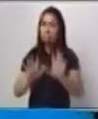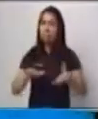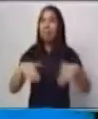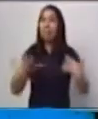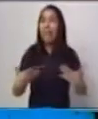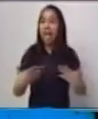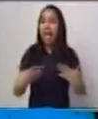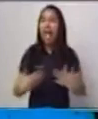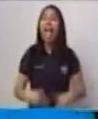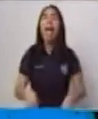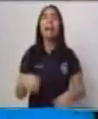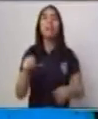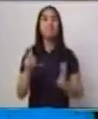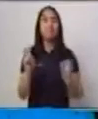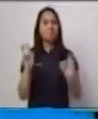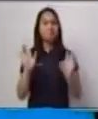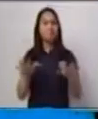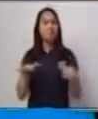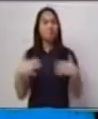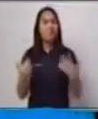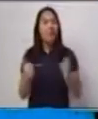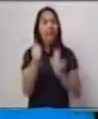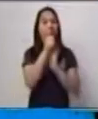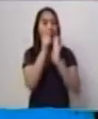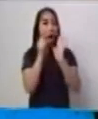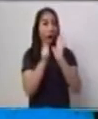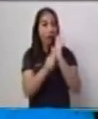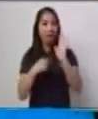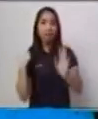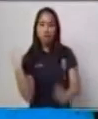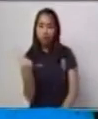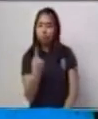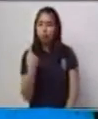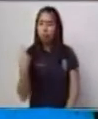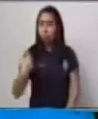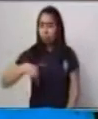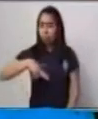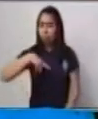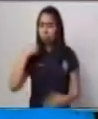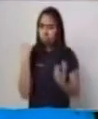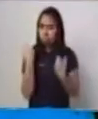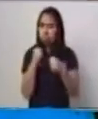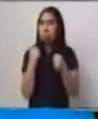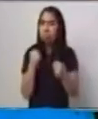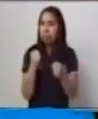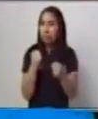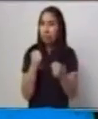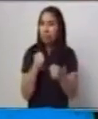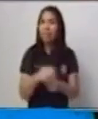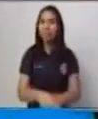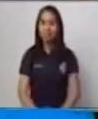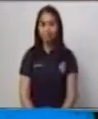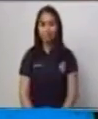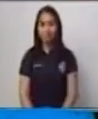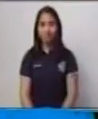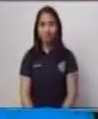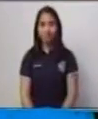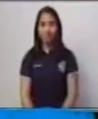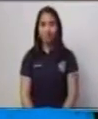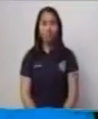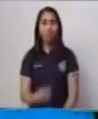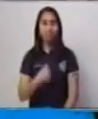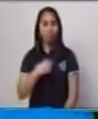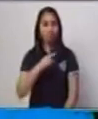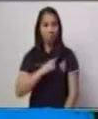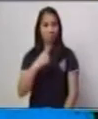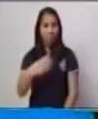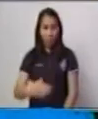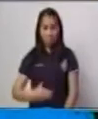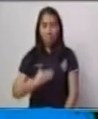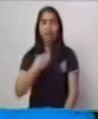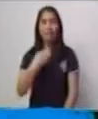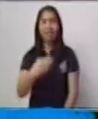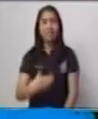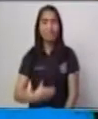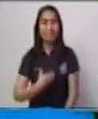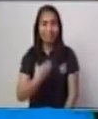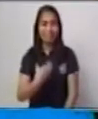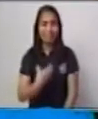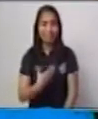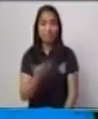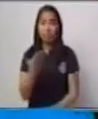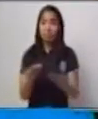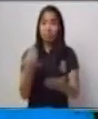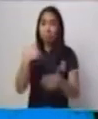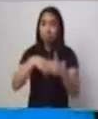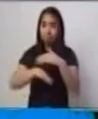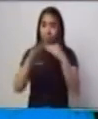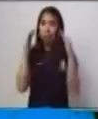Todo lo que Hacemos. Del área de expresión artística, soy docente de extraescolar. Si en casa